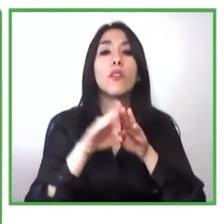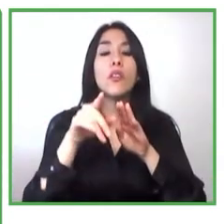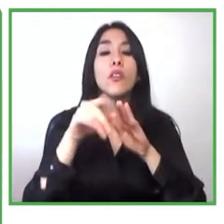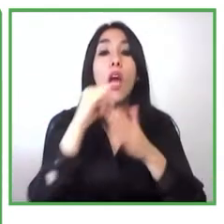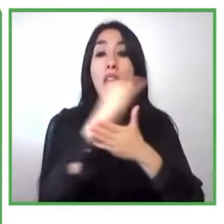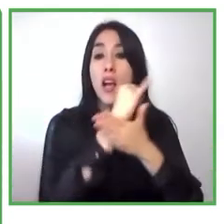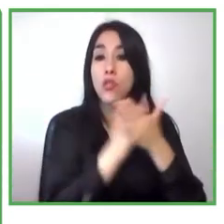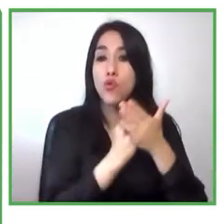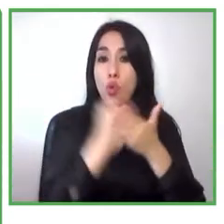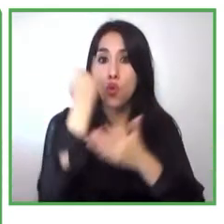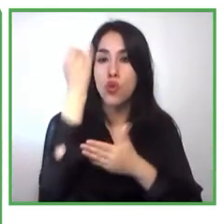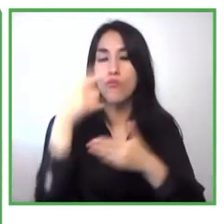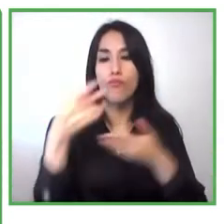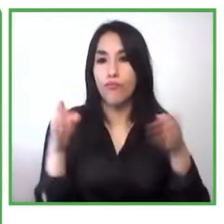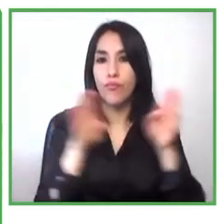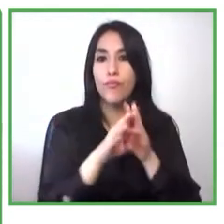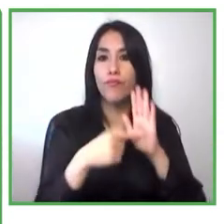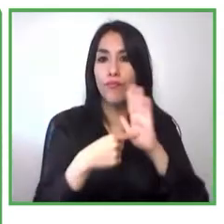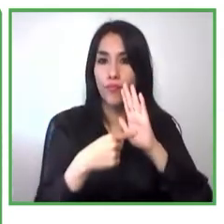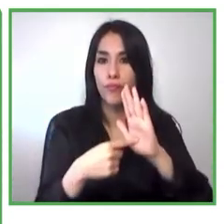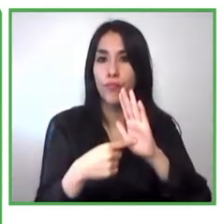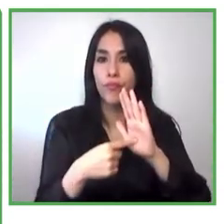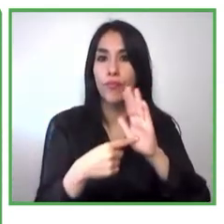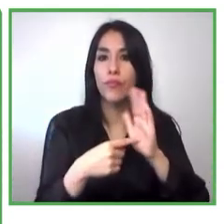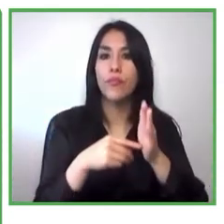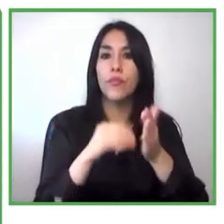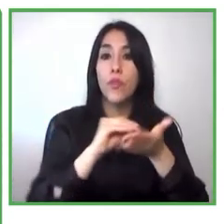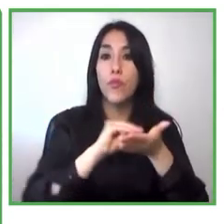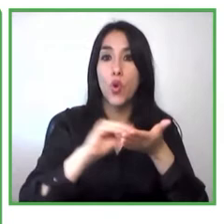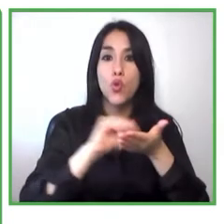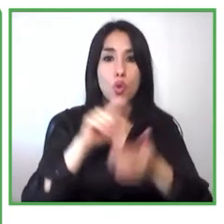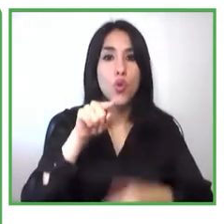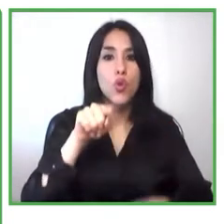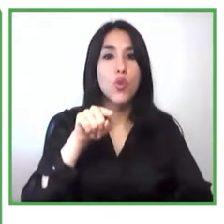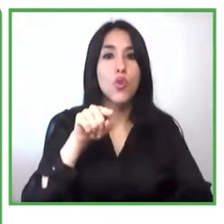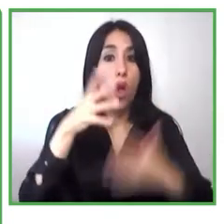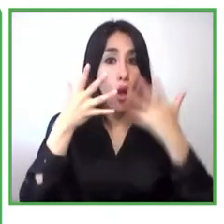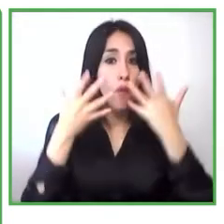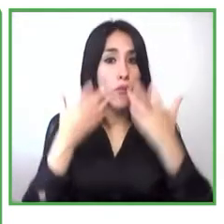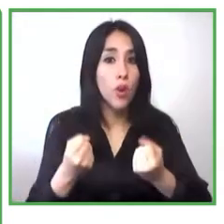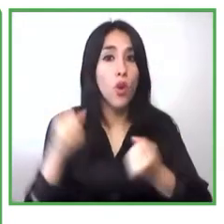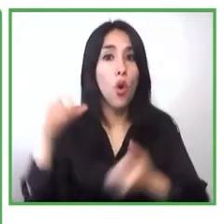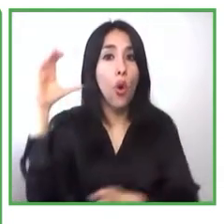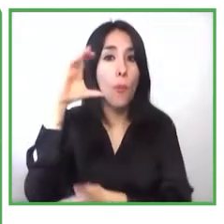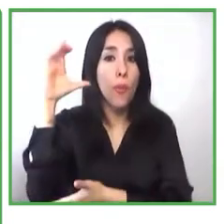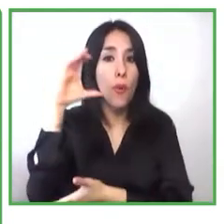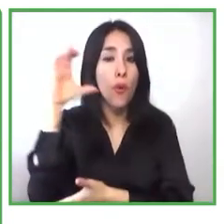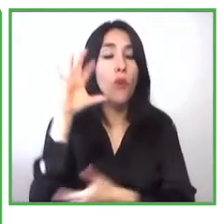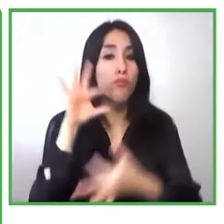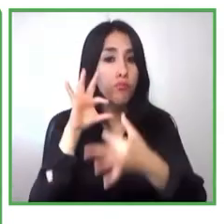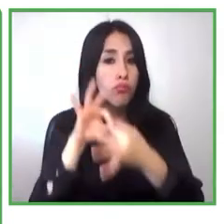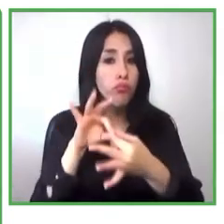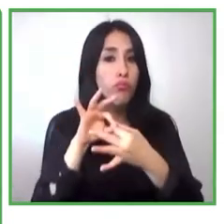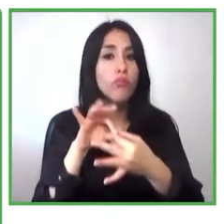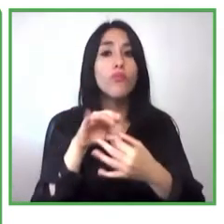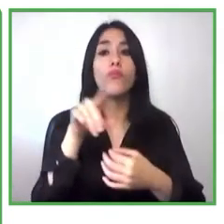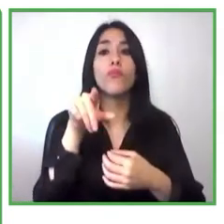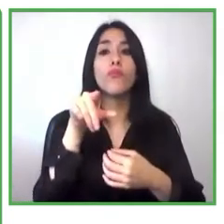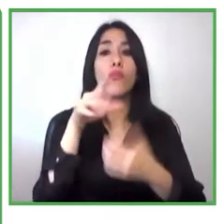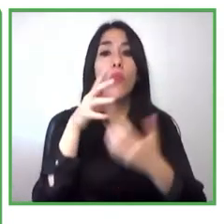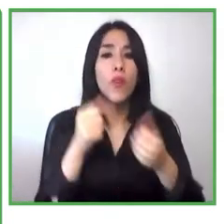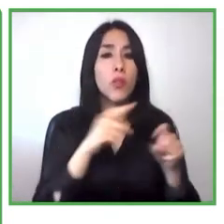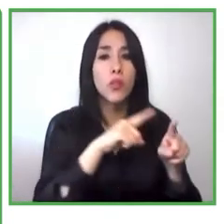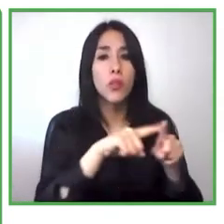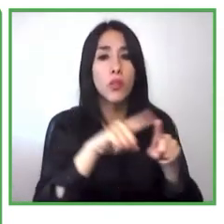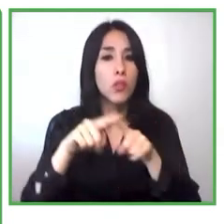ecosistema de emprendimiento que existe en Colombia y en articulación con otras empresas y con otras organizaciones aliadas para que